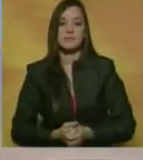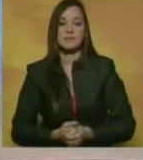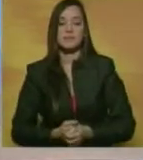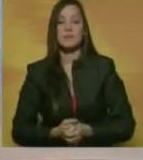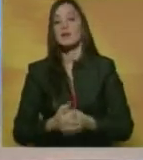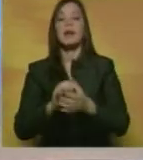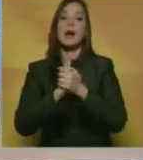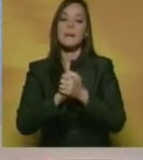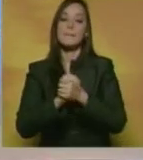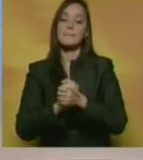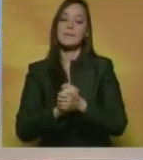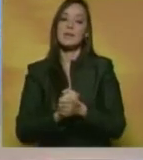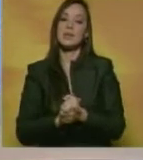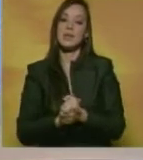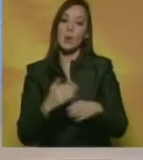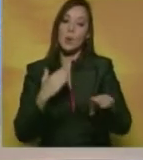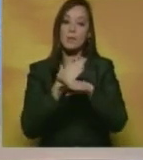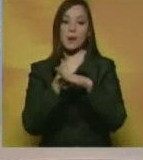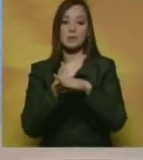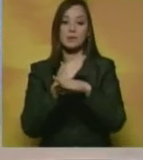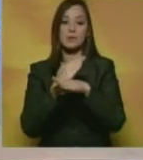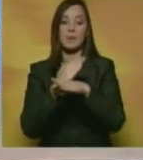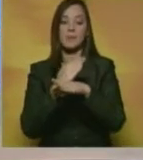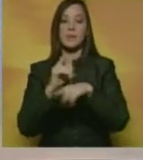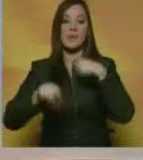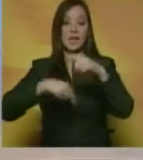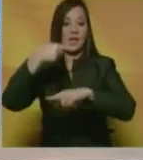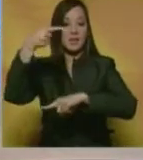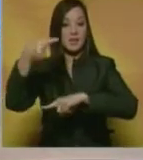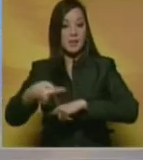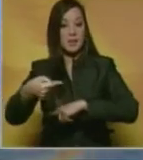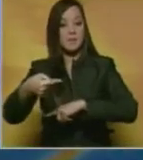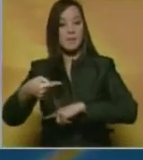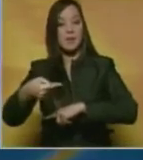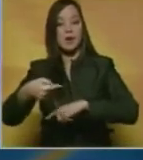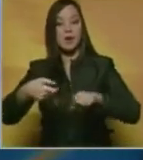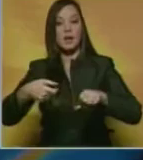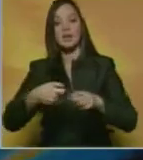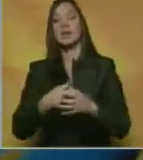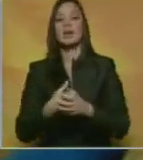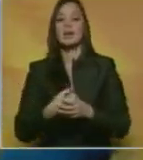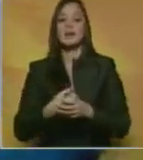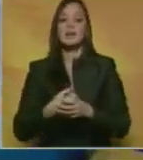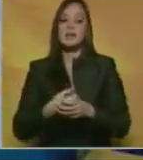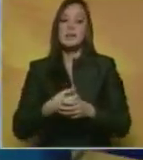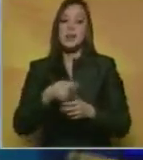Bien amigos, nuevamente hacemos una pausa. Y al regreso... En los motores...